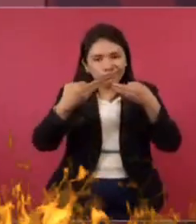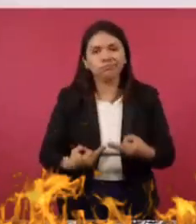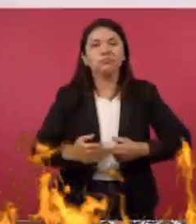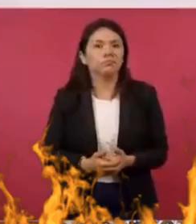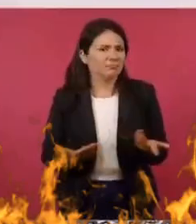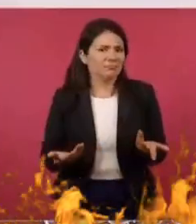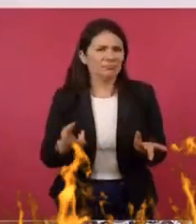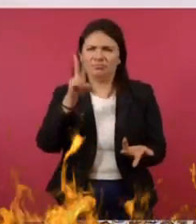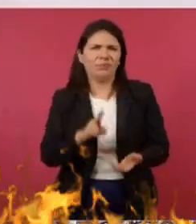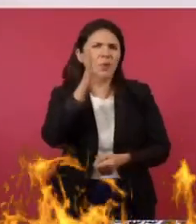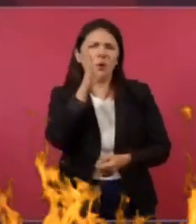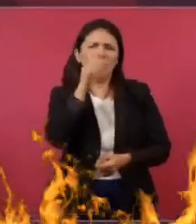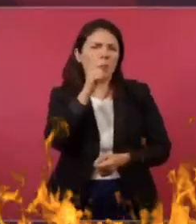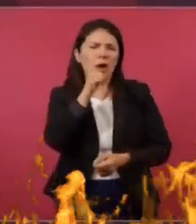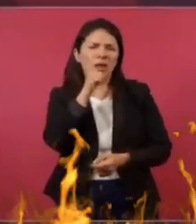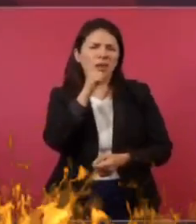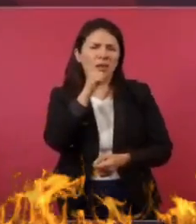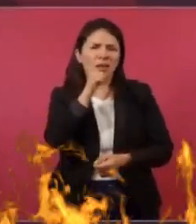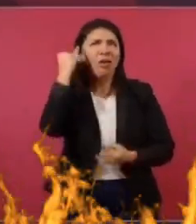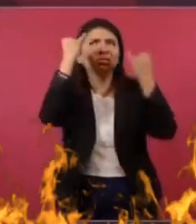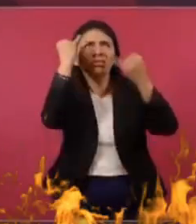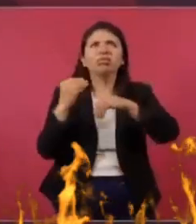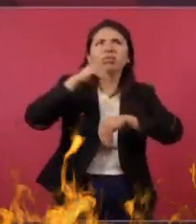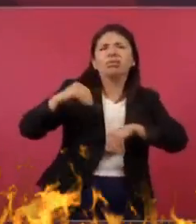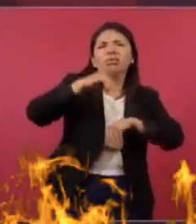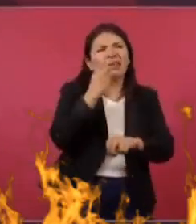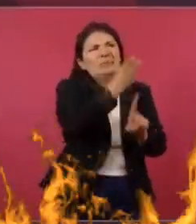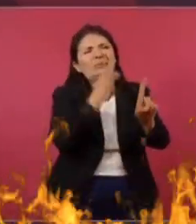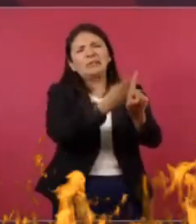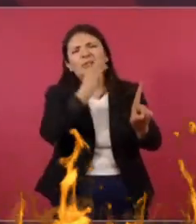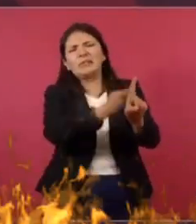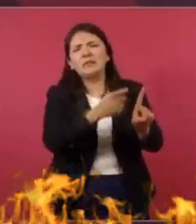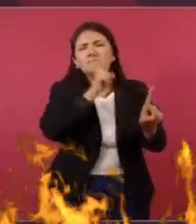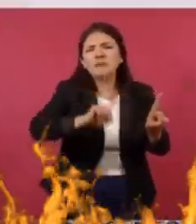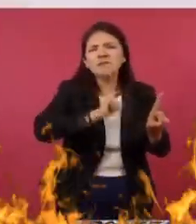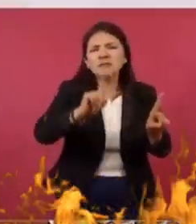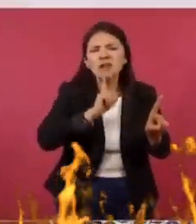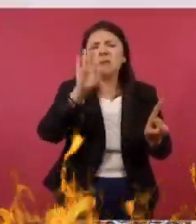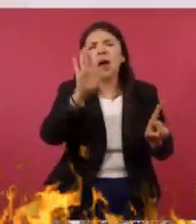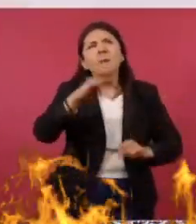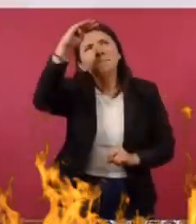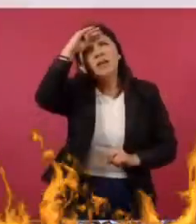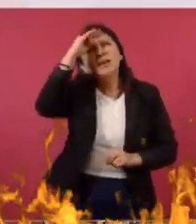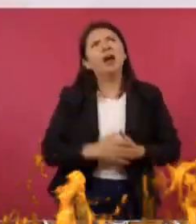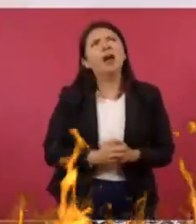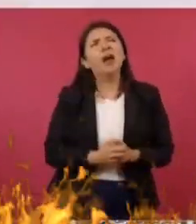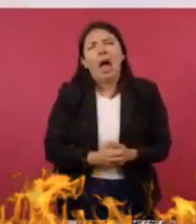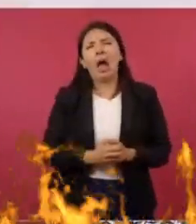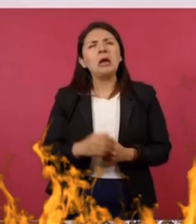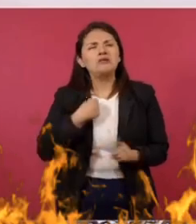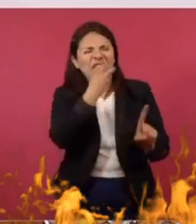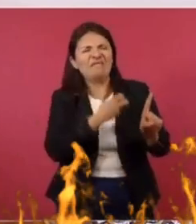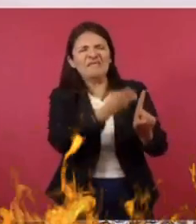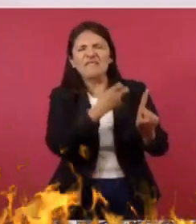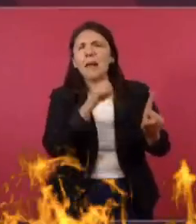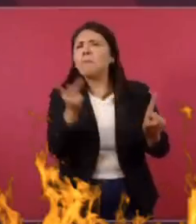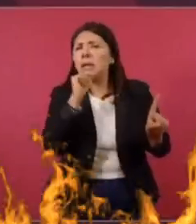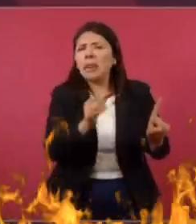No es posible inventar calumniar y pensar que no va a pasar nada